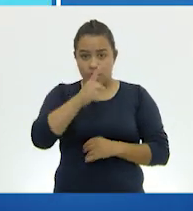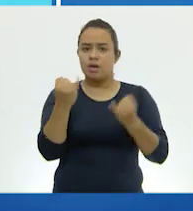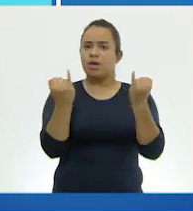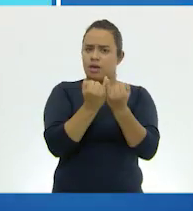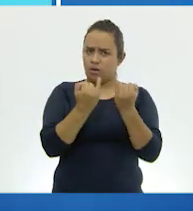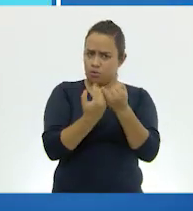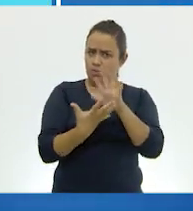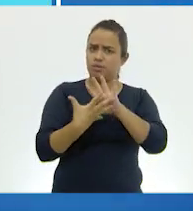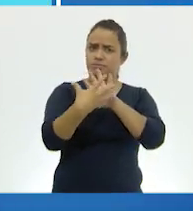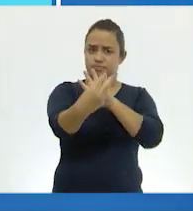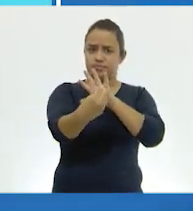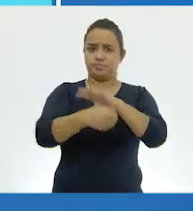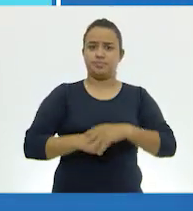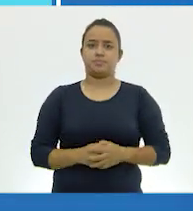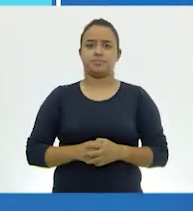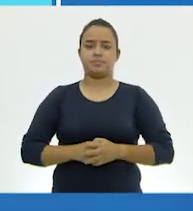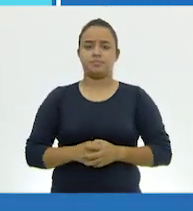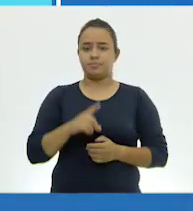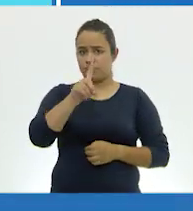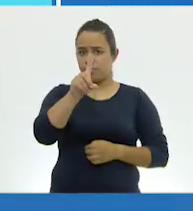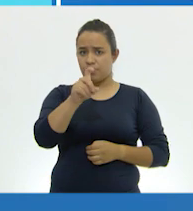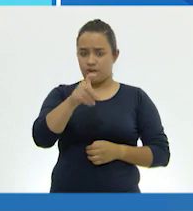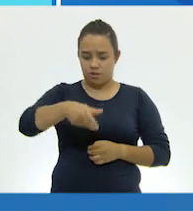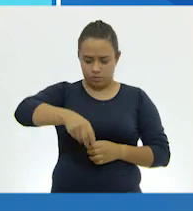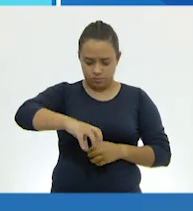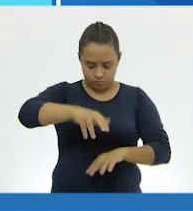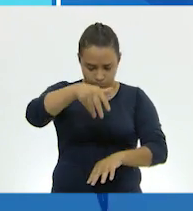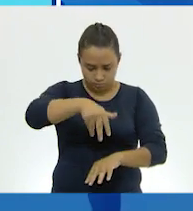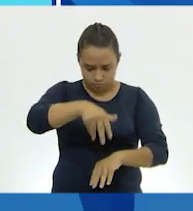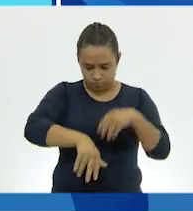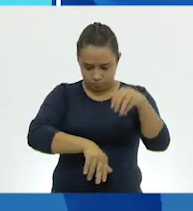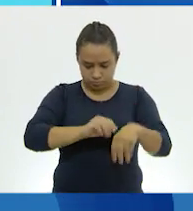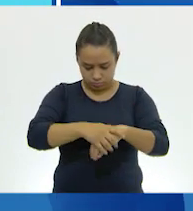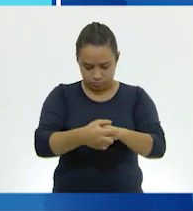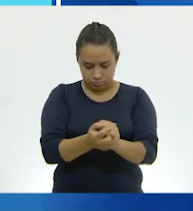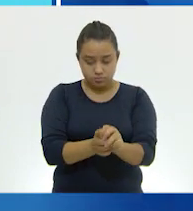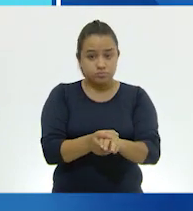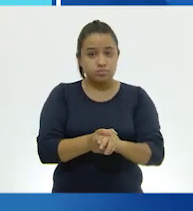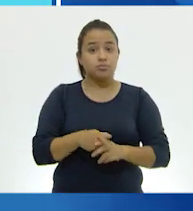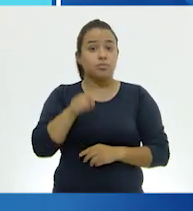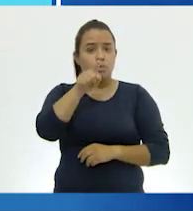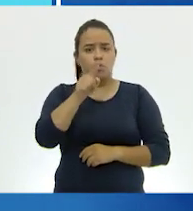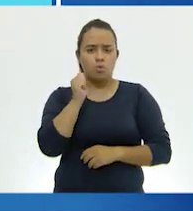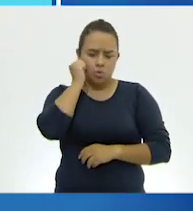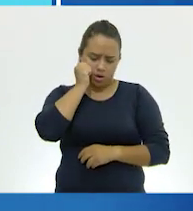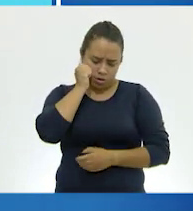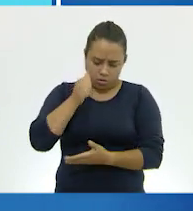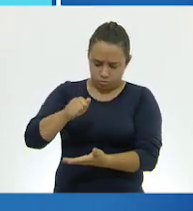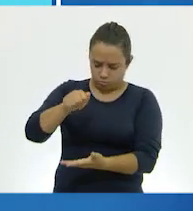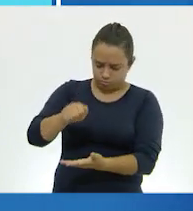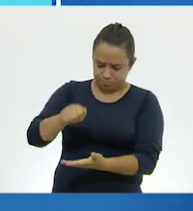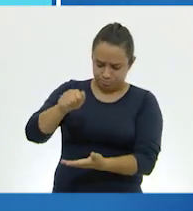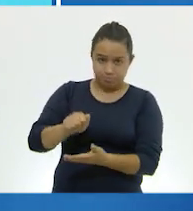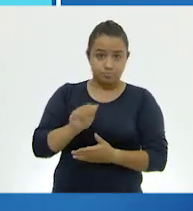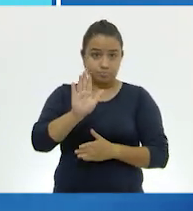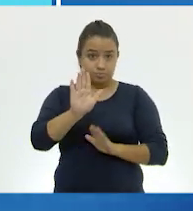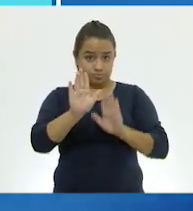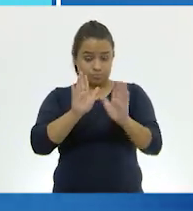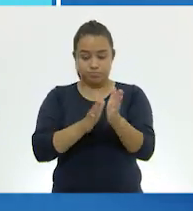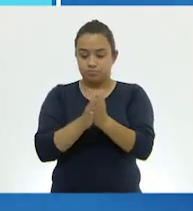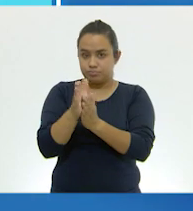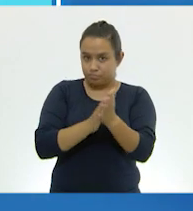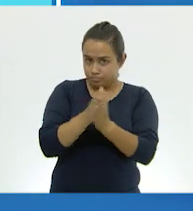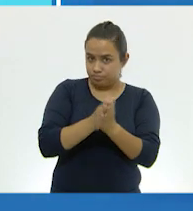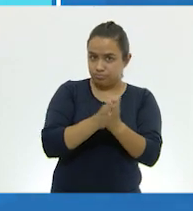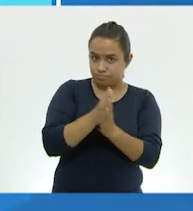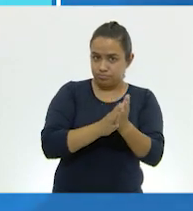hacerlo correctamente. Moja tus manos. Usa suficiente jabón. Frota tus palmas